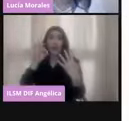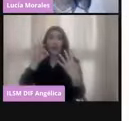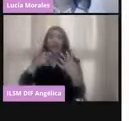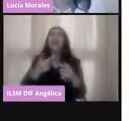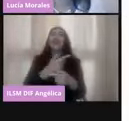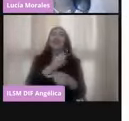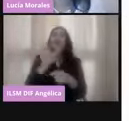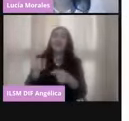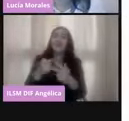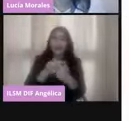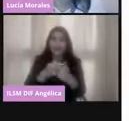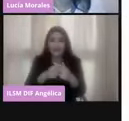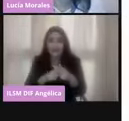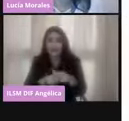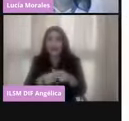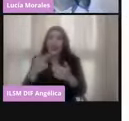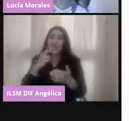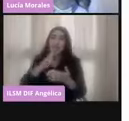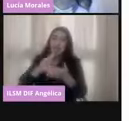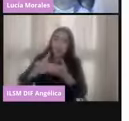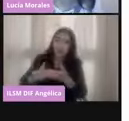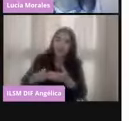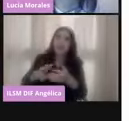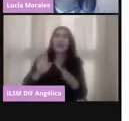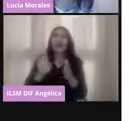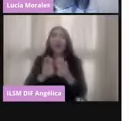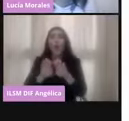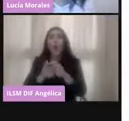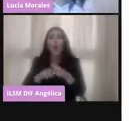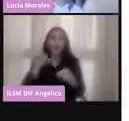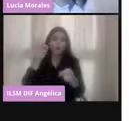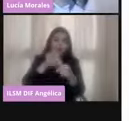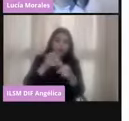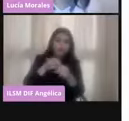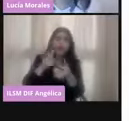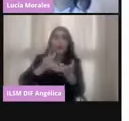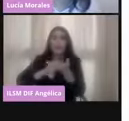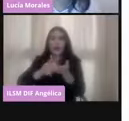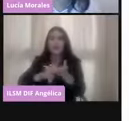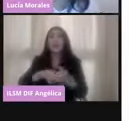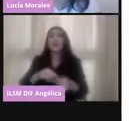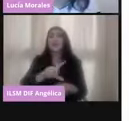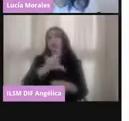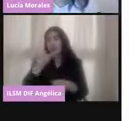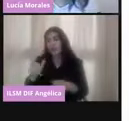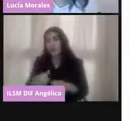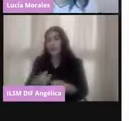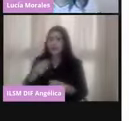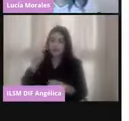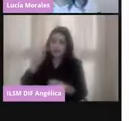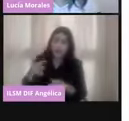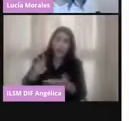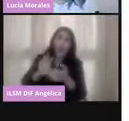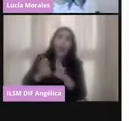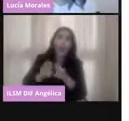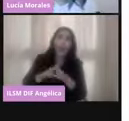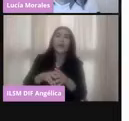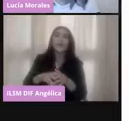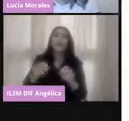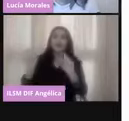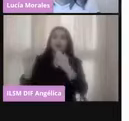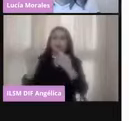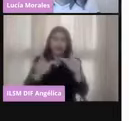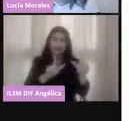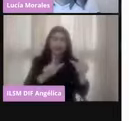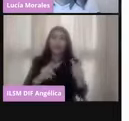de los resultados de declaración de validez de la elección y, por último, el dictamen y declaración de validez de la elección de presidente electo. La siguiente, por favor.